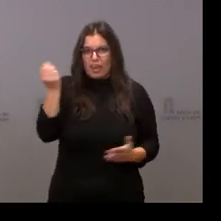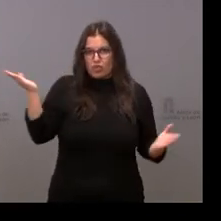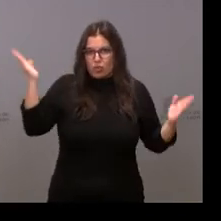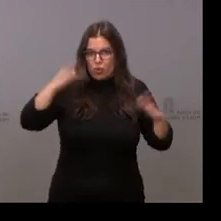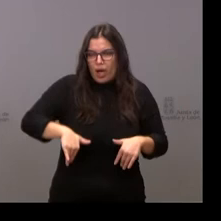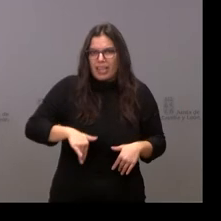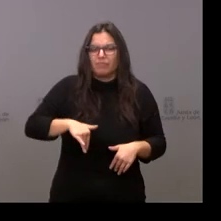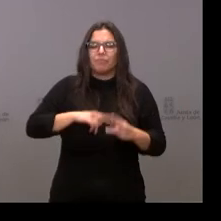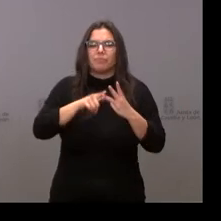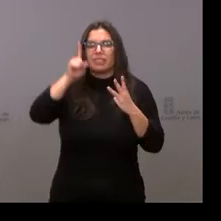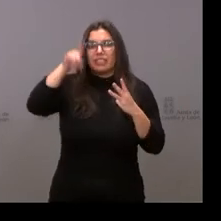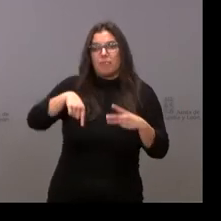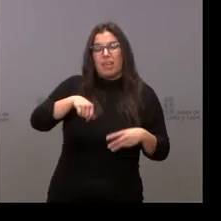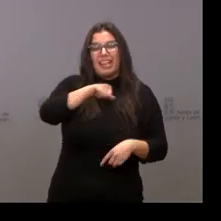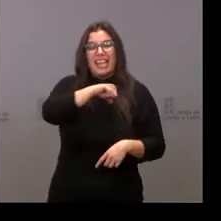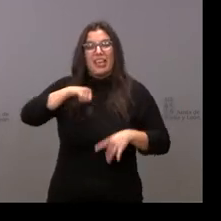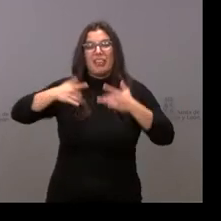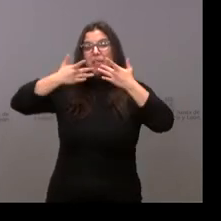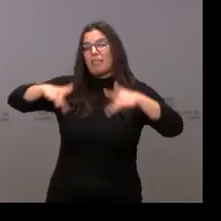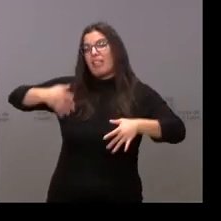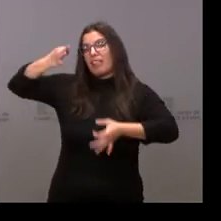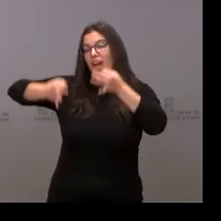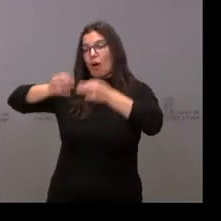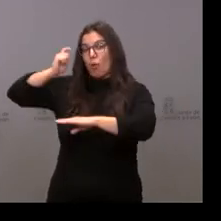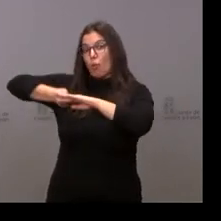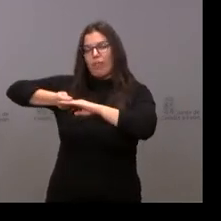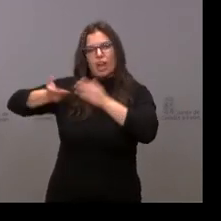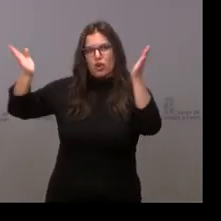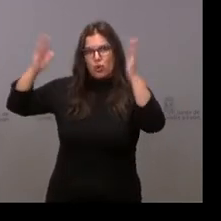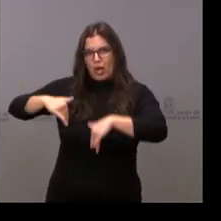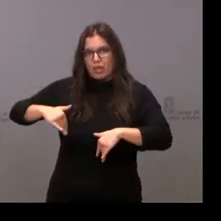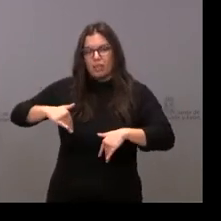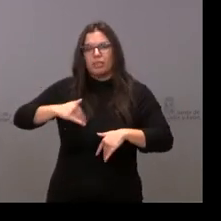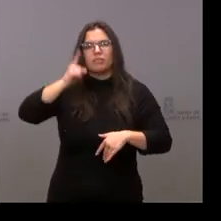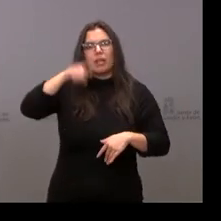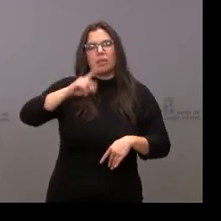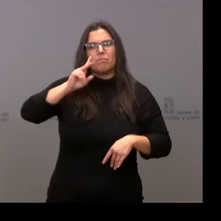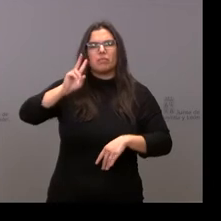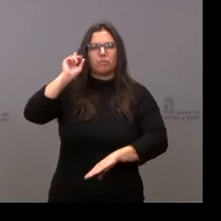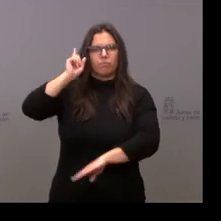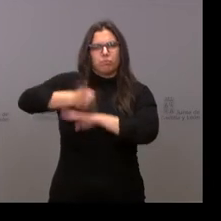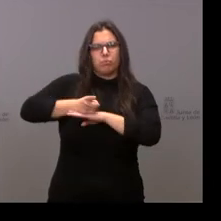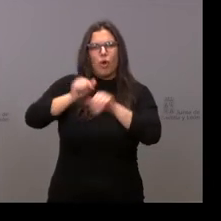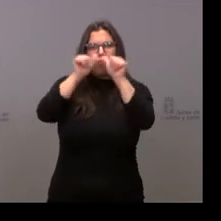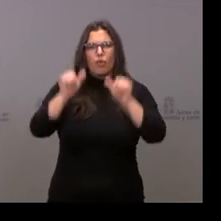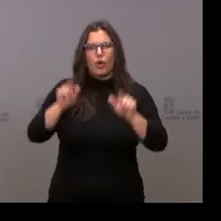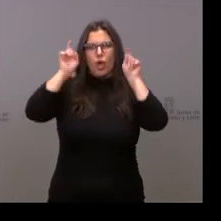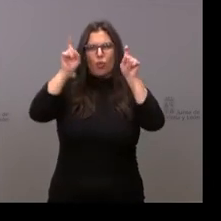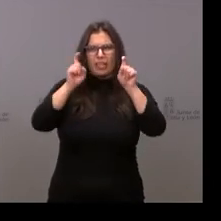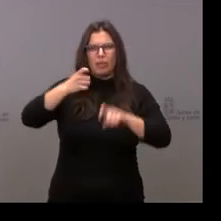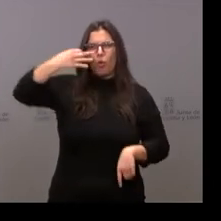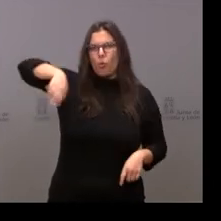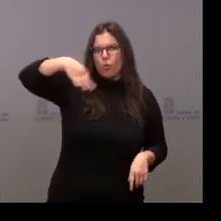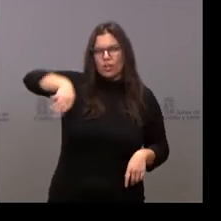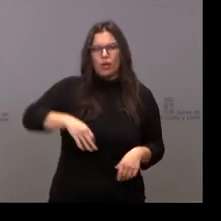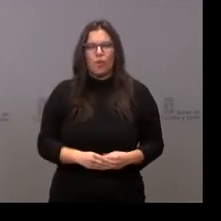todo, a la independencia judicial. Lo vemos en la imposición de un único modelo educativo, en el